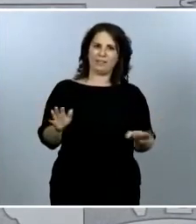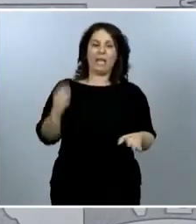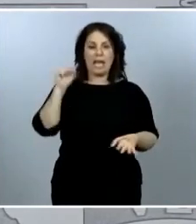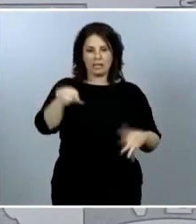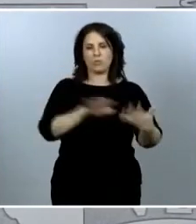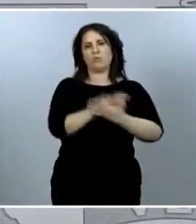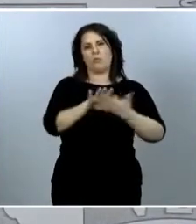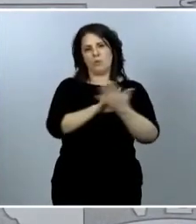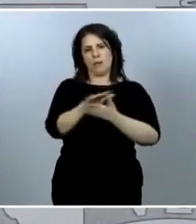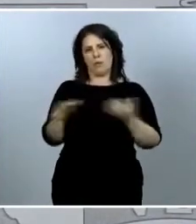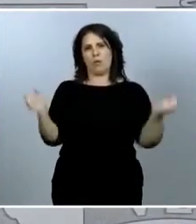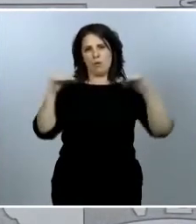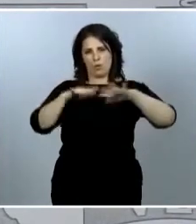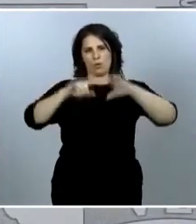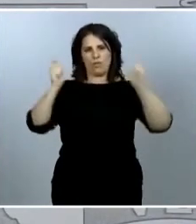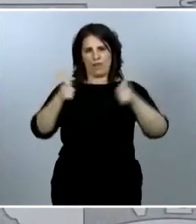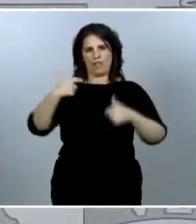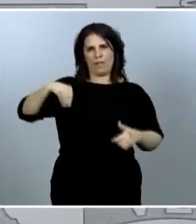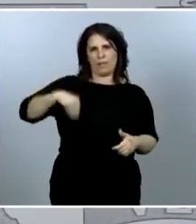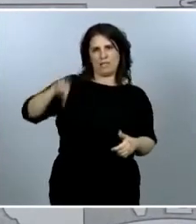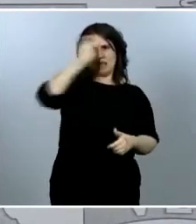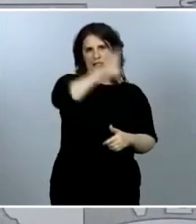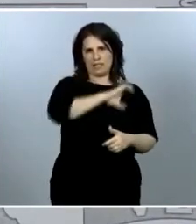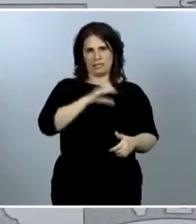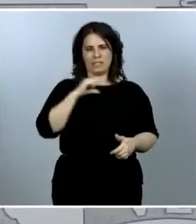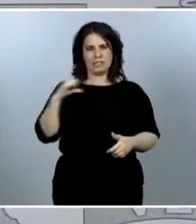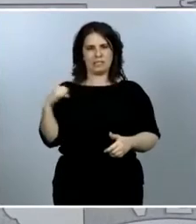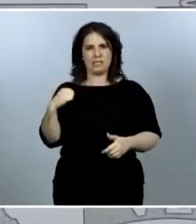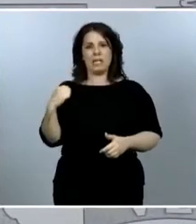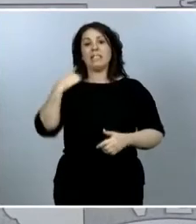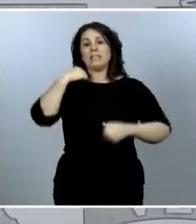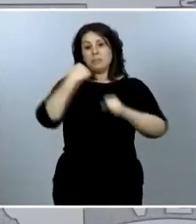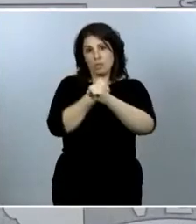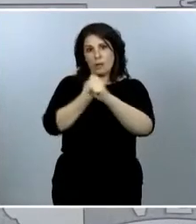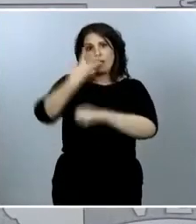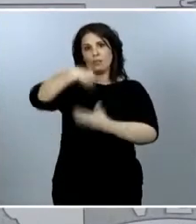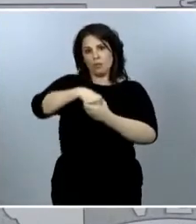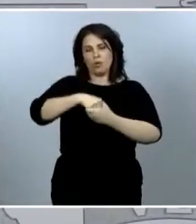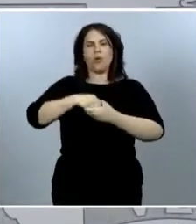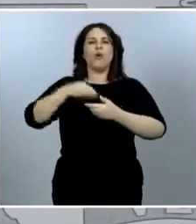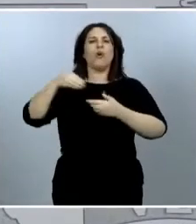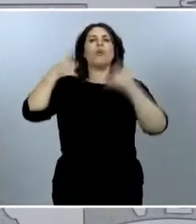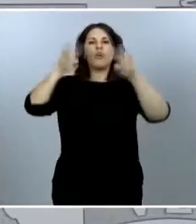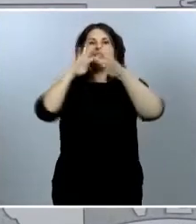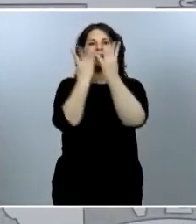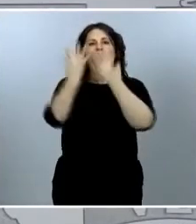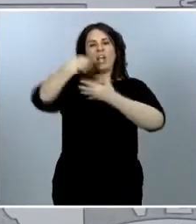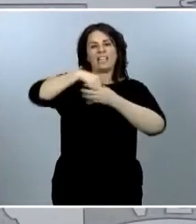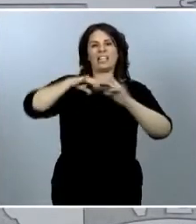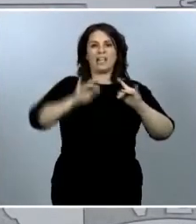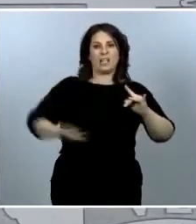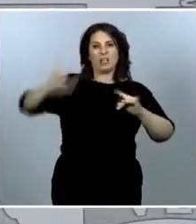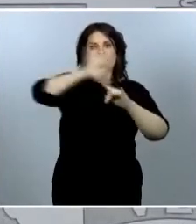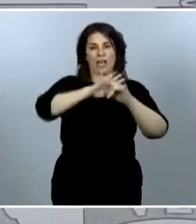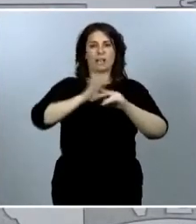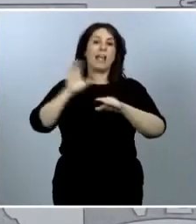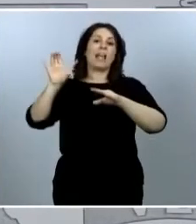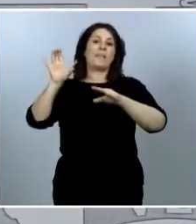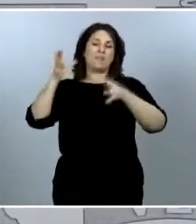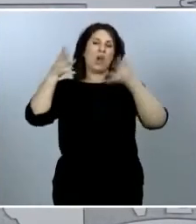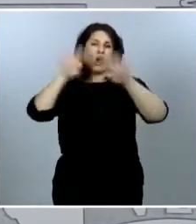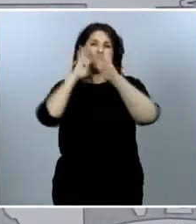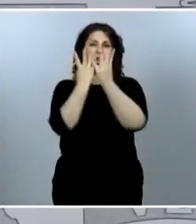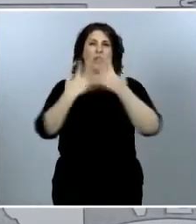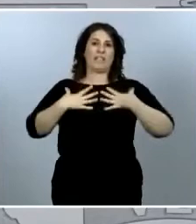Las medidas se están trabajando en el seno del Consejo Interterritorial del Sistema Nacional de Salud, donde está presente el Ministerio de Sanidad y los consejeros y